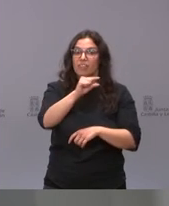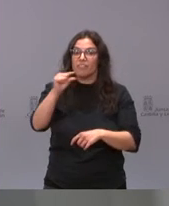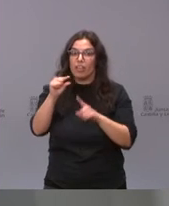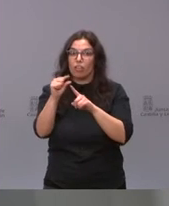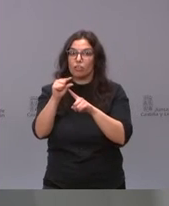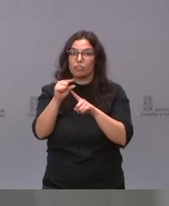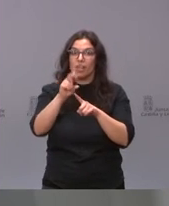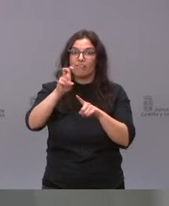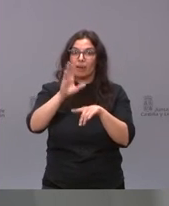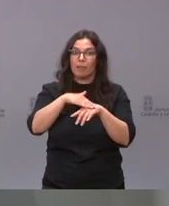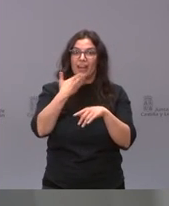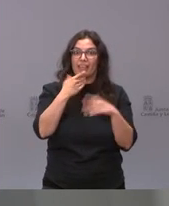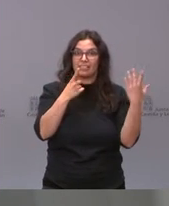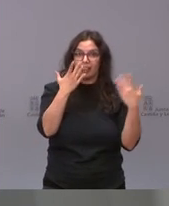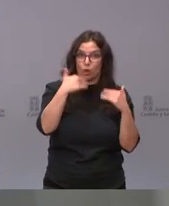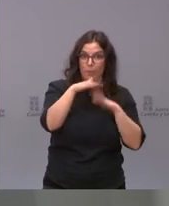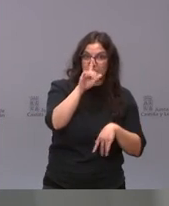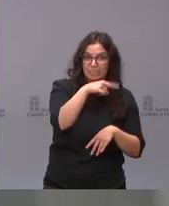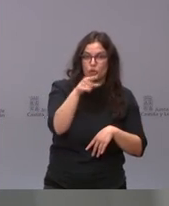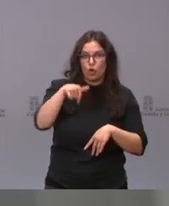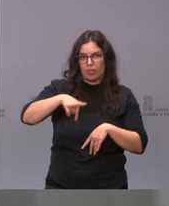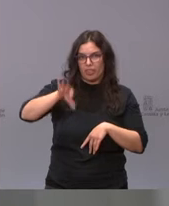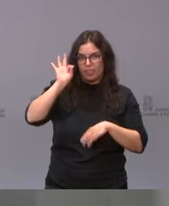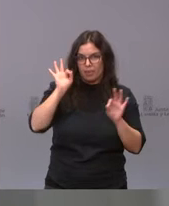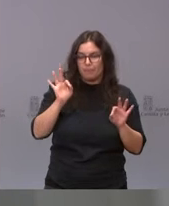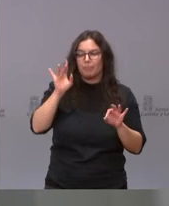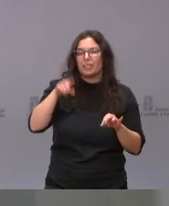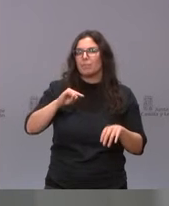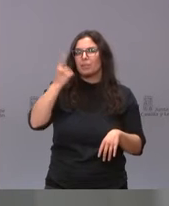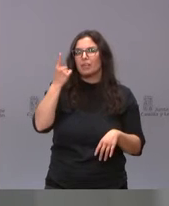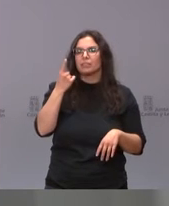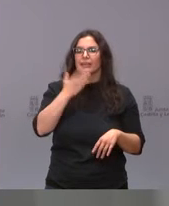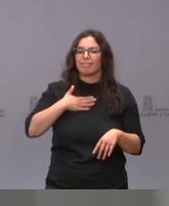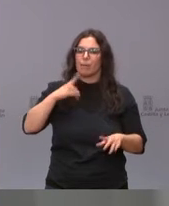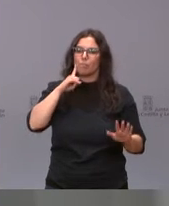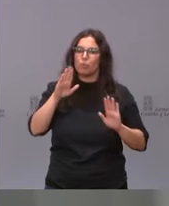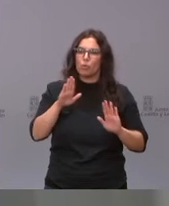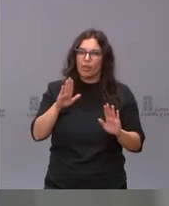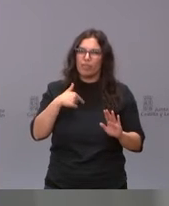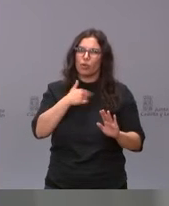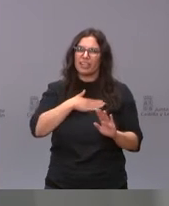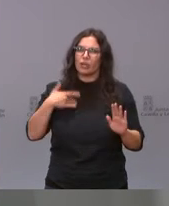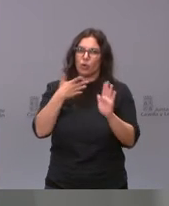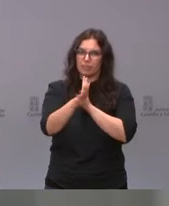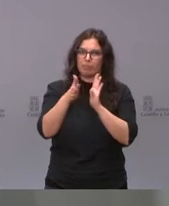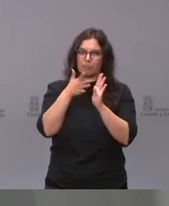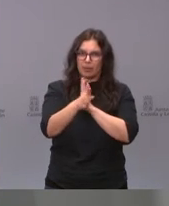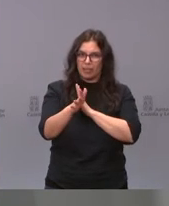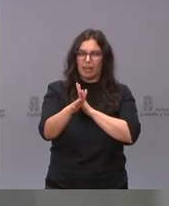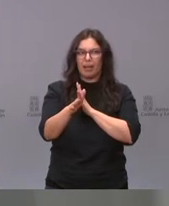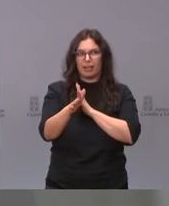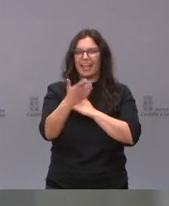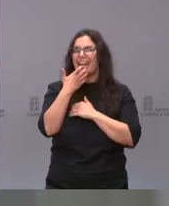65. Y sobre todo se trataba de mantener una prudencia que quiero explicar con un